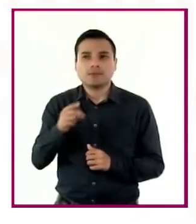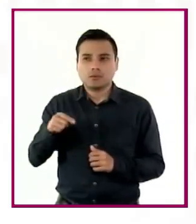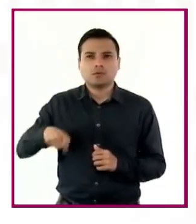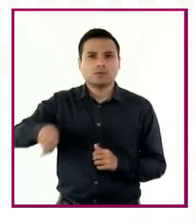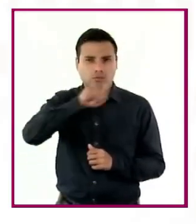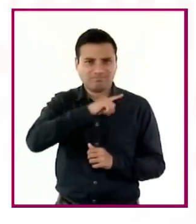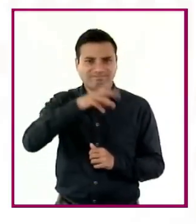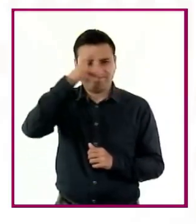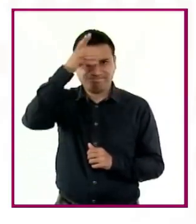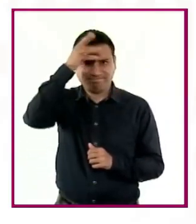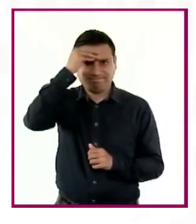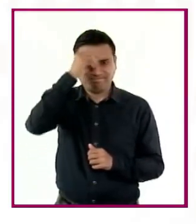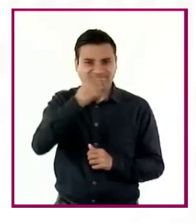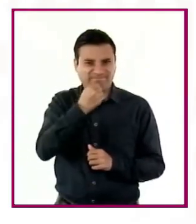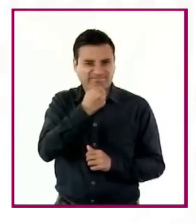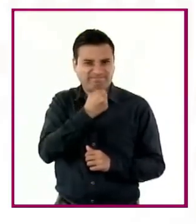potencialidades.